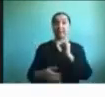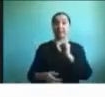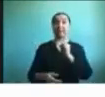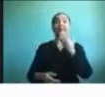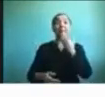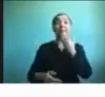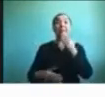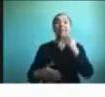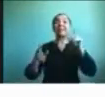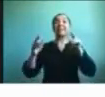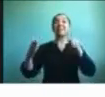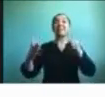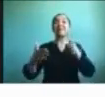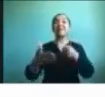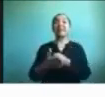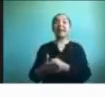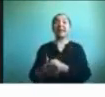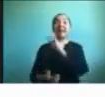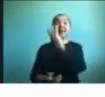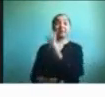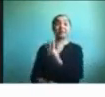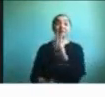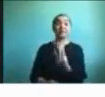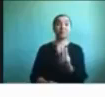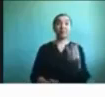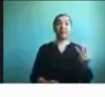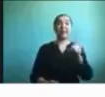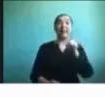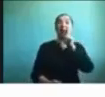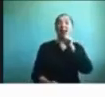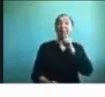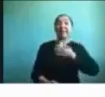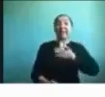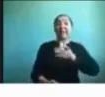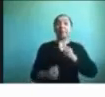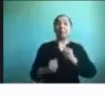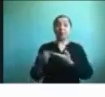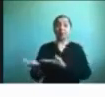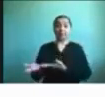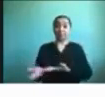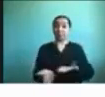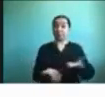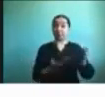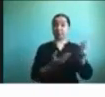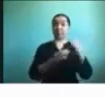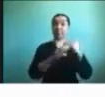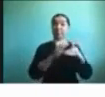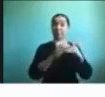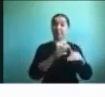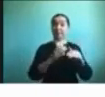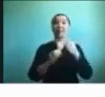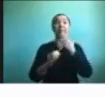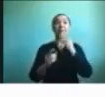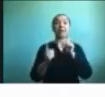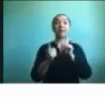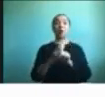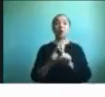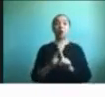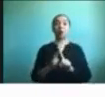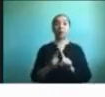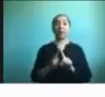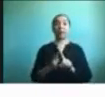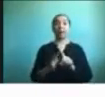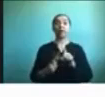un enlace para los que quieran puedan recibir la presentación y además les dejaremos nuestros contactos en caso de que tengan